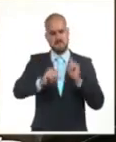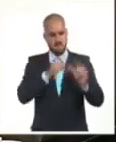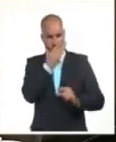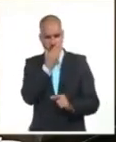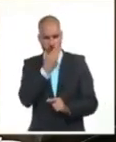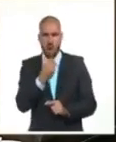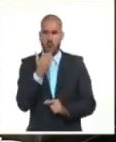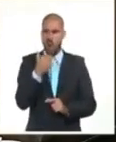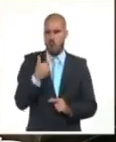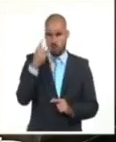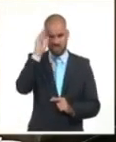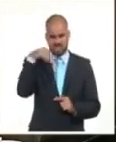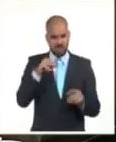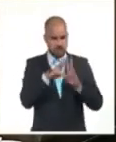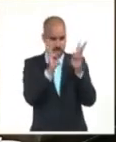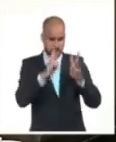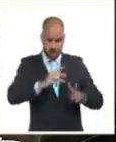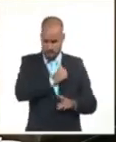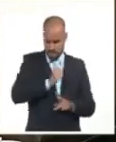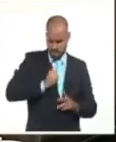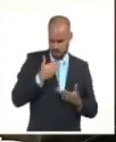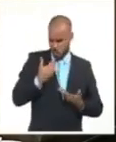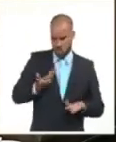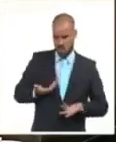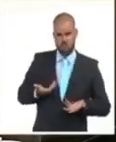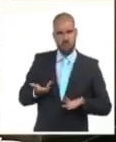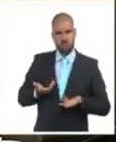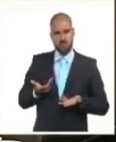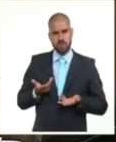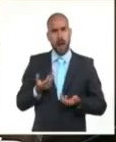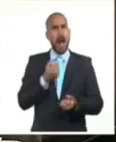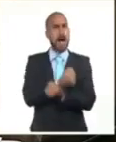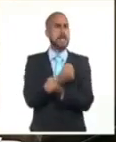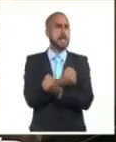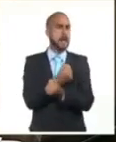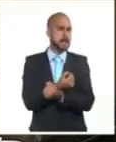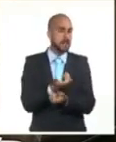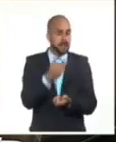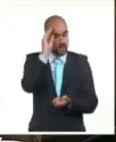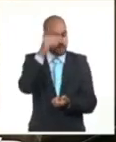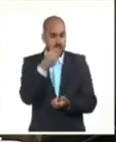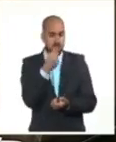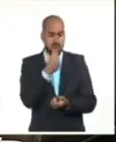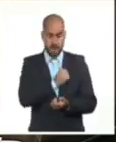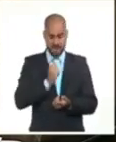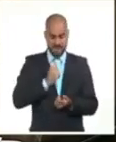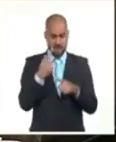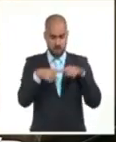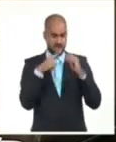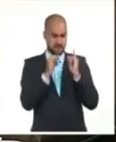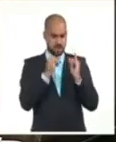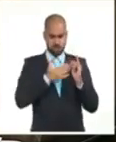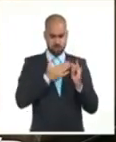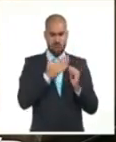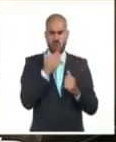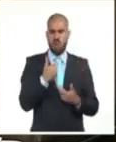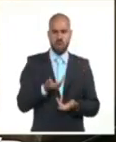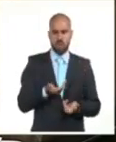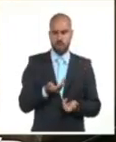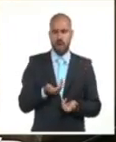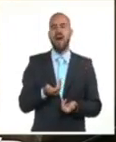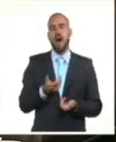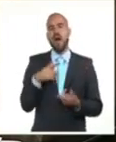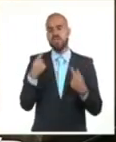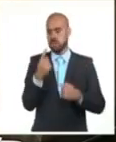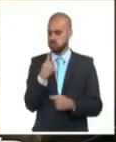privada en Internet? ¿Cuáles son los riesgos potenciales de daños a su esfera privada? ¿Cómo podemos hacer entender